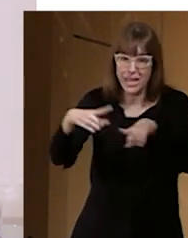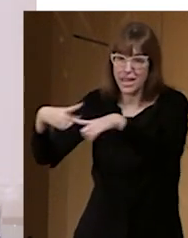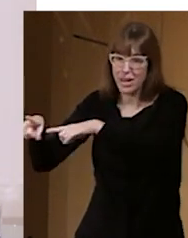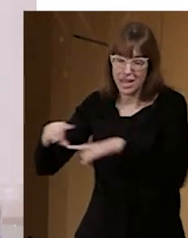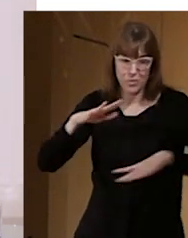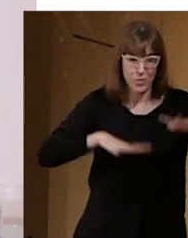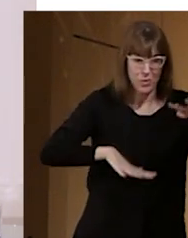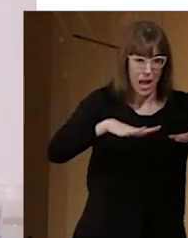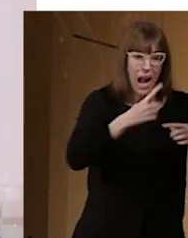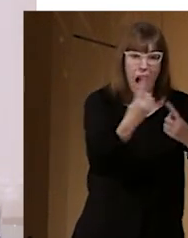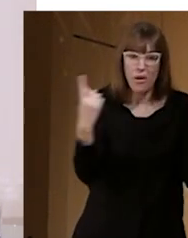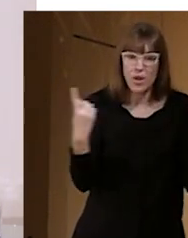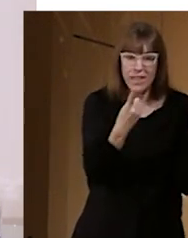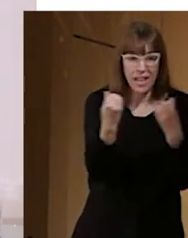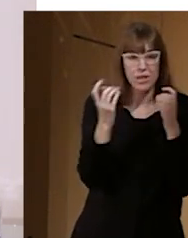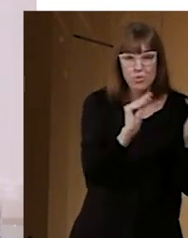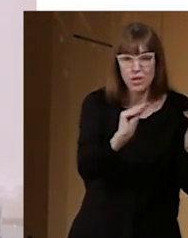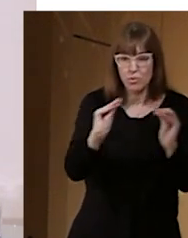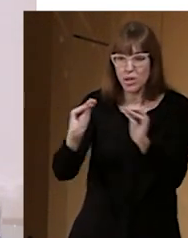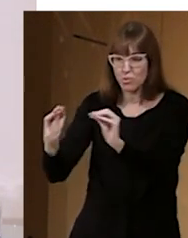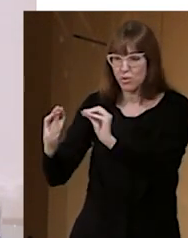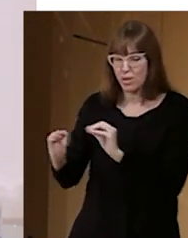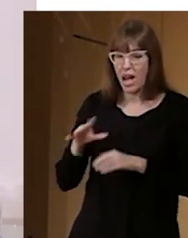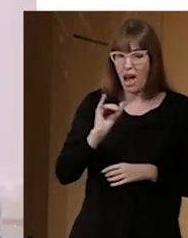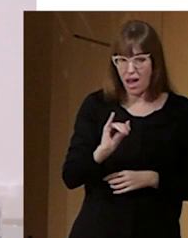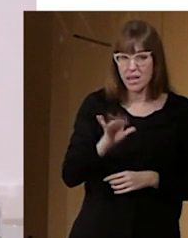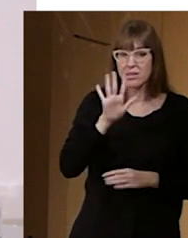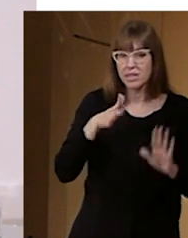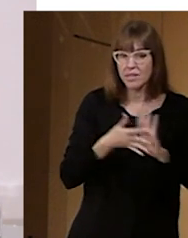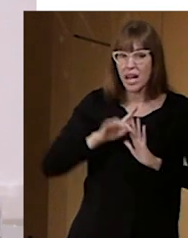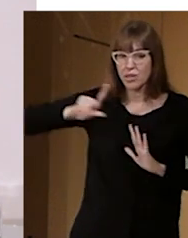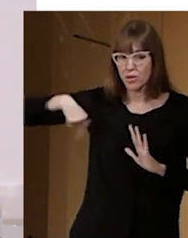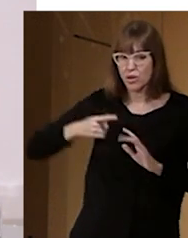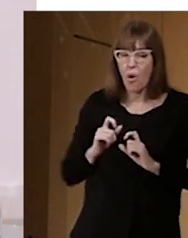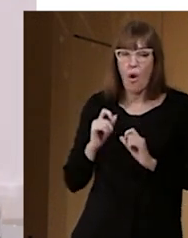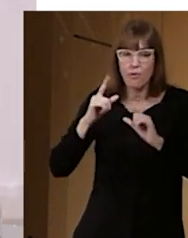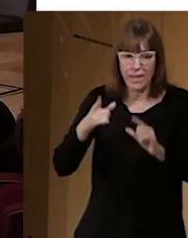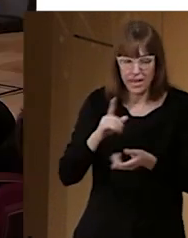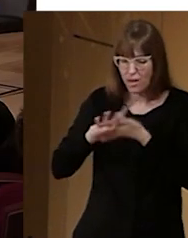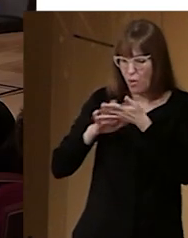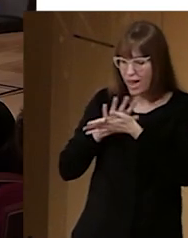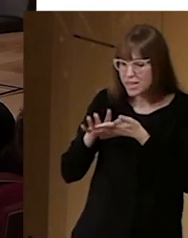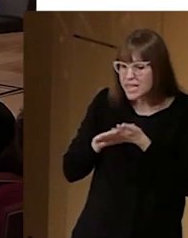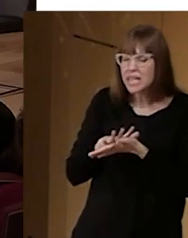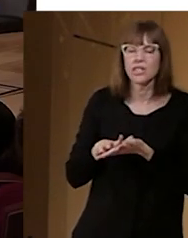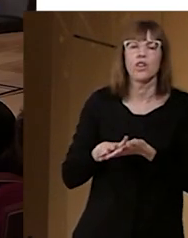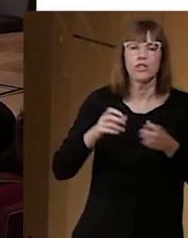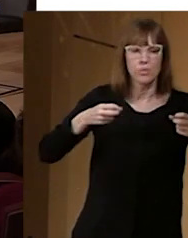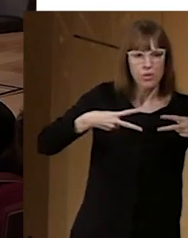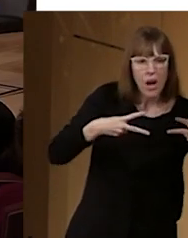sus necesidades. Entonces, siempre dentro de lo posible tenemos que intentar ofrecer lengua de signos, ayuda auditiva y subtitulado.